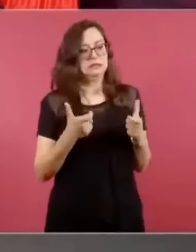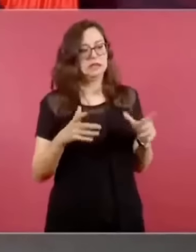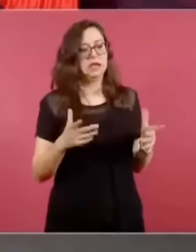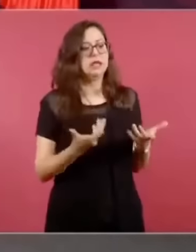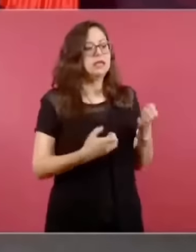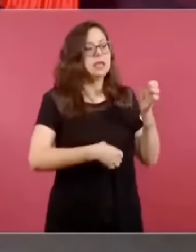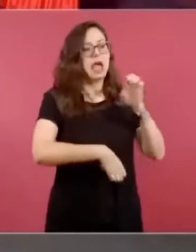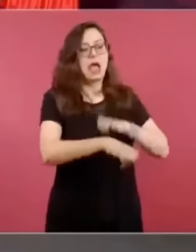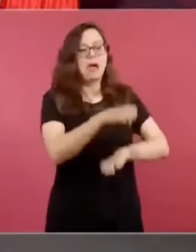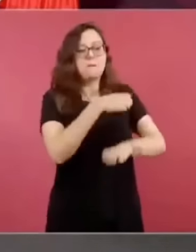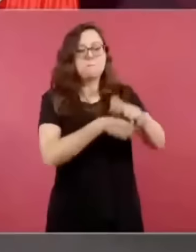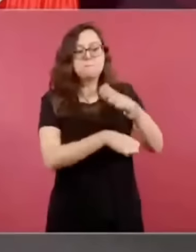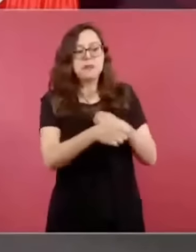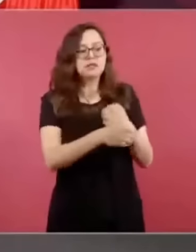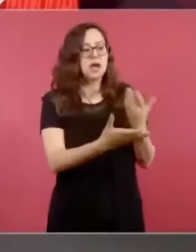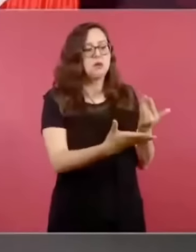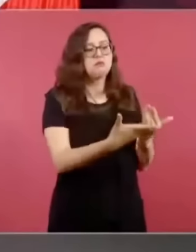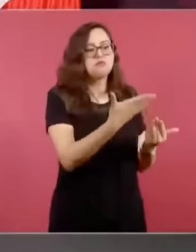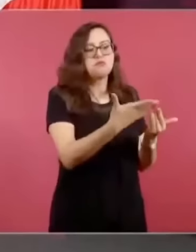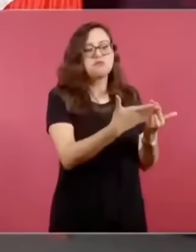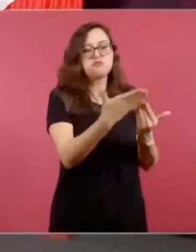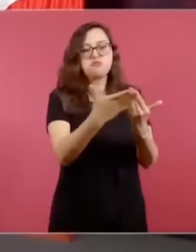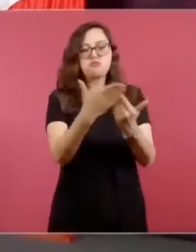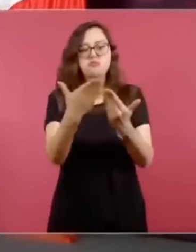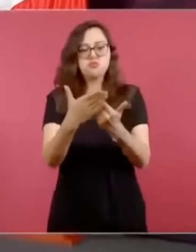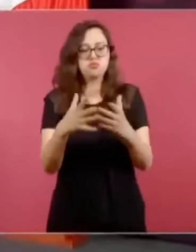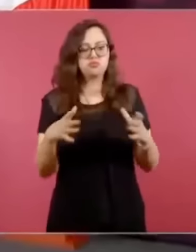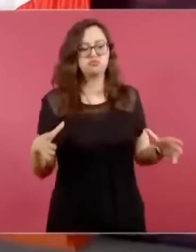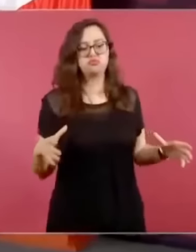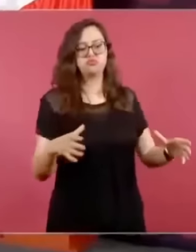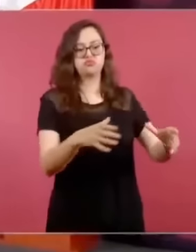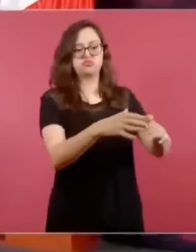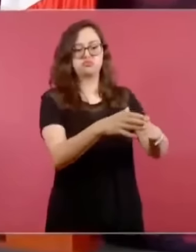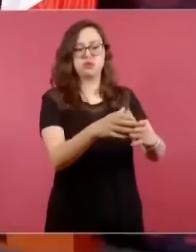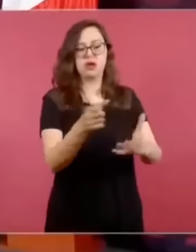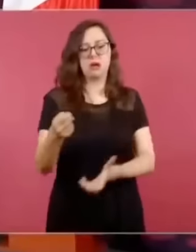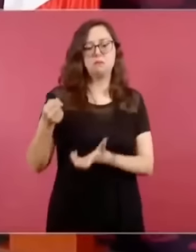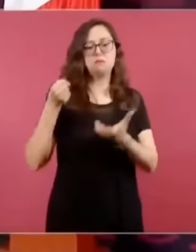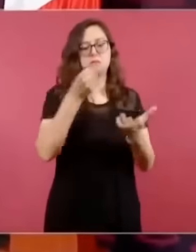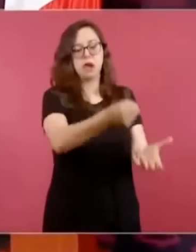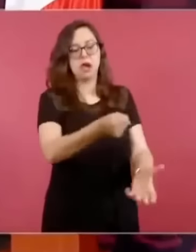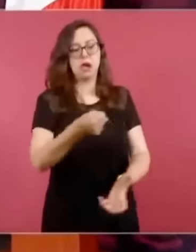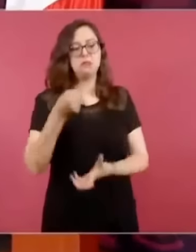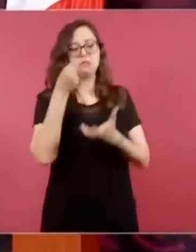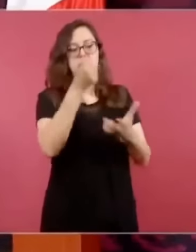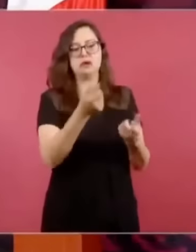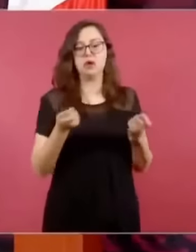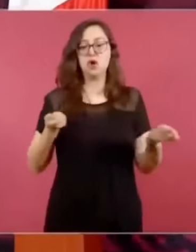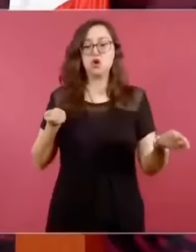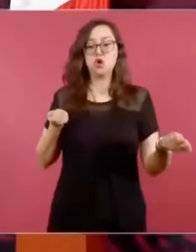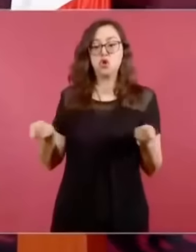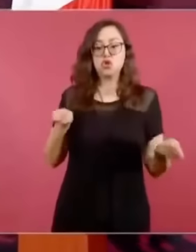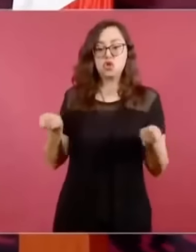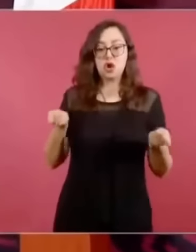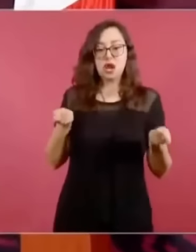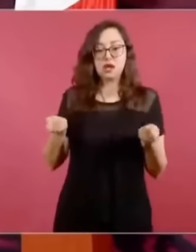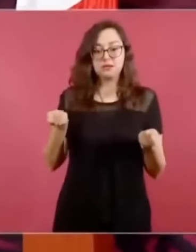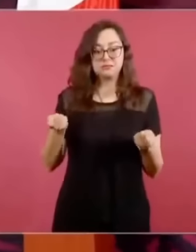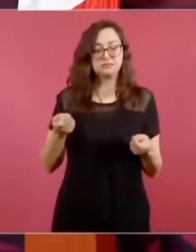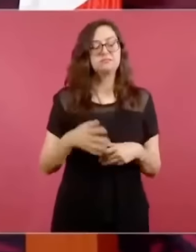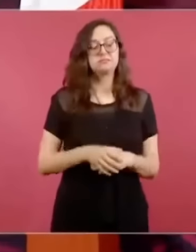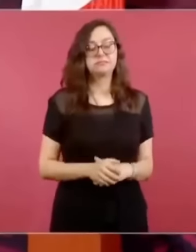todo este negocio, estos 300 mil millones,